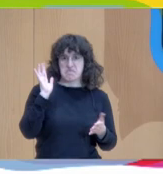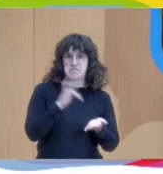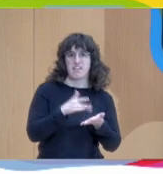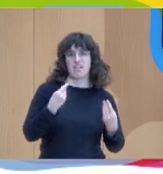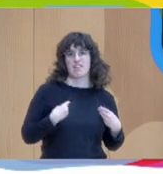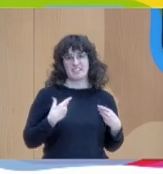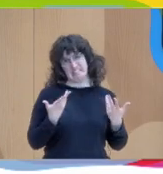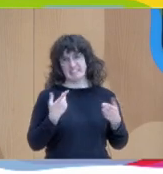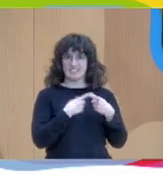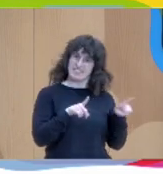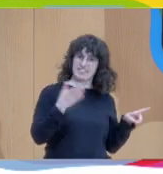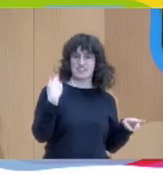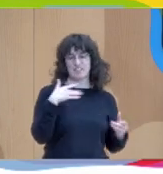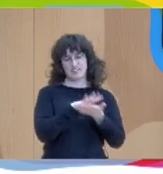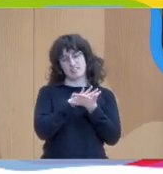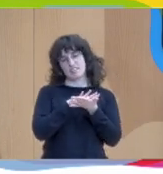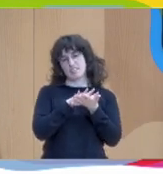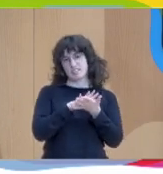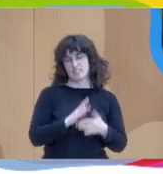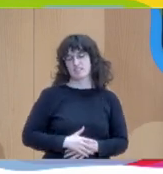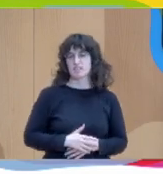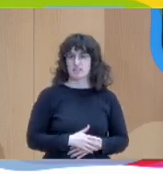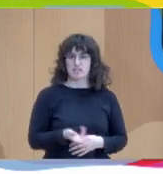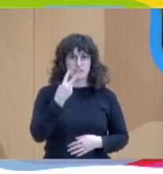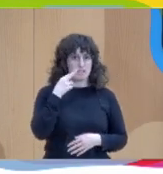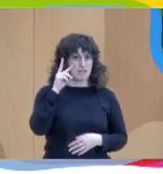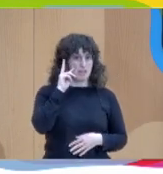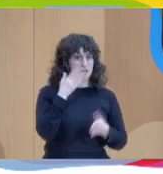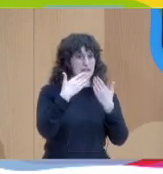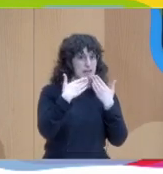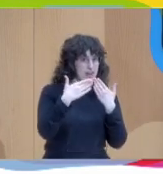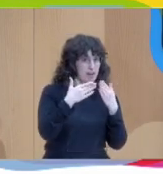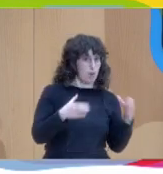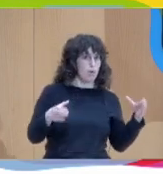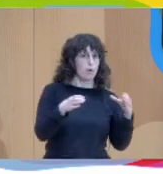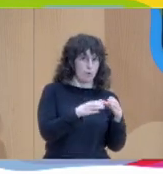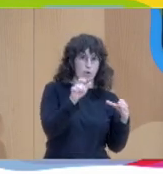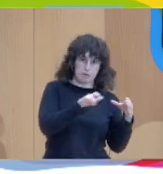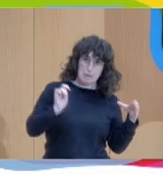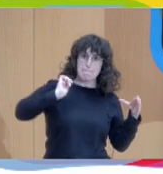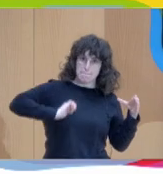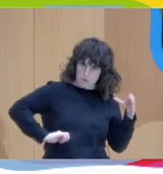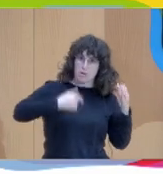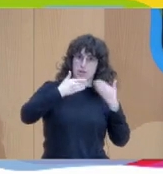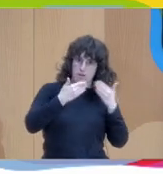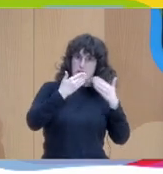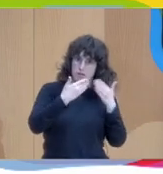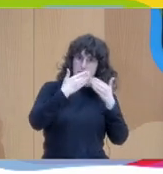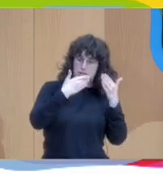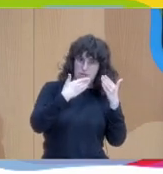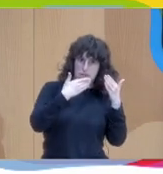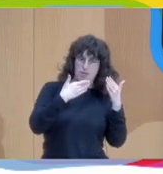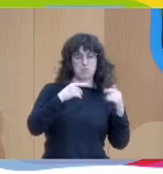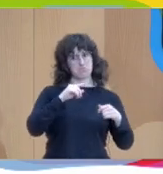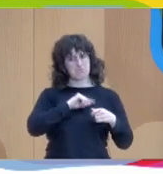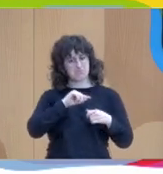contado es cuando hemos hecho experiencias dialógicas entre profesionales cómo los profesionales se sentido escuchados y escuchadas y